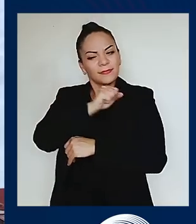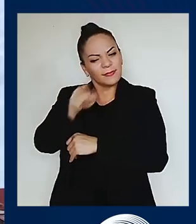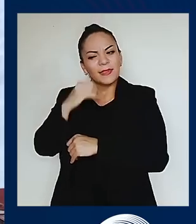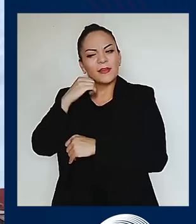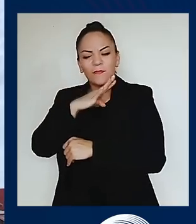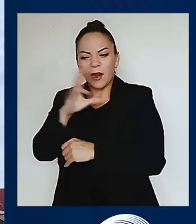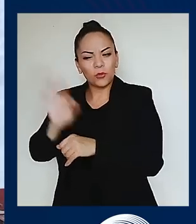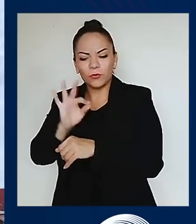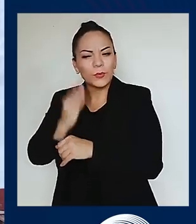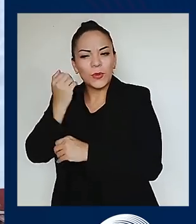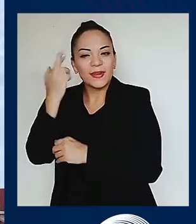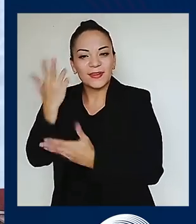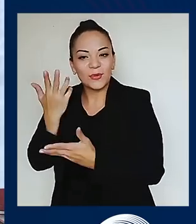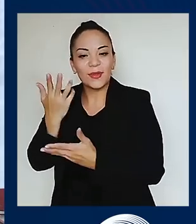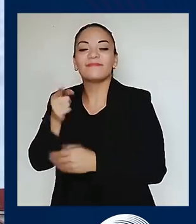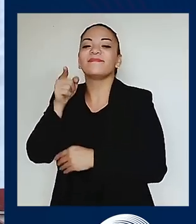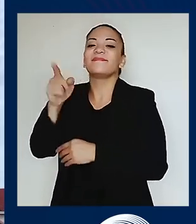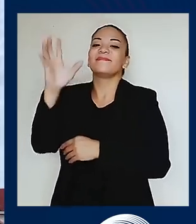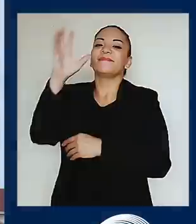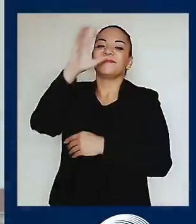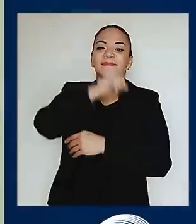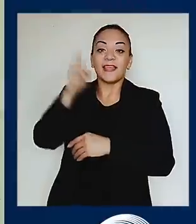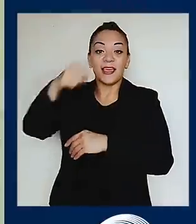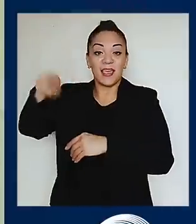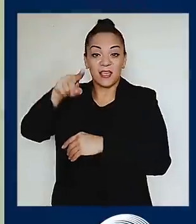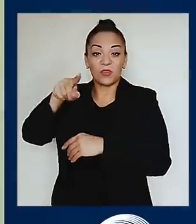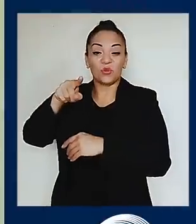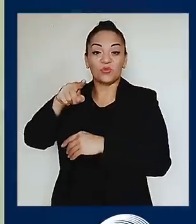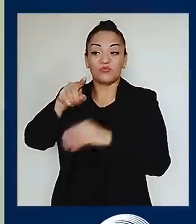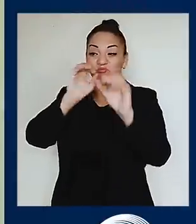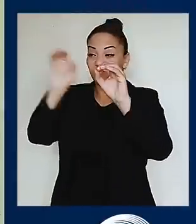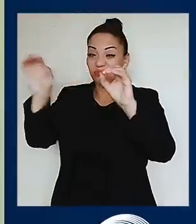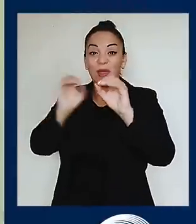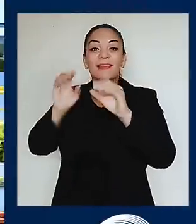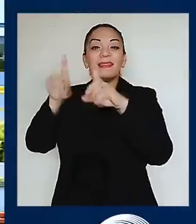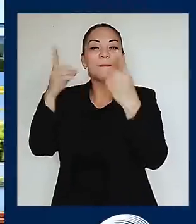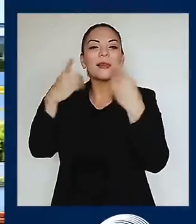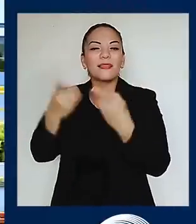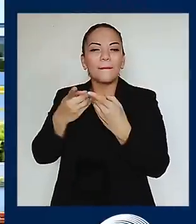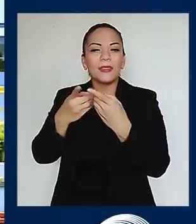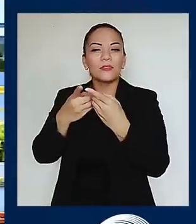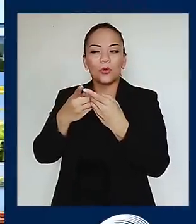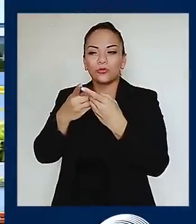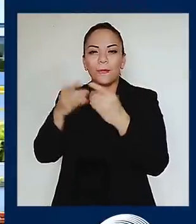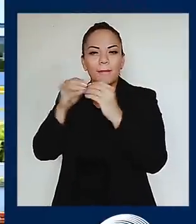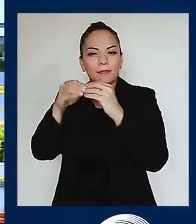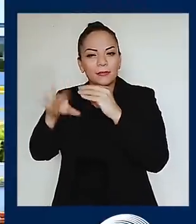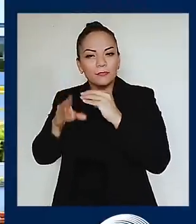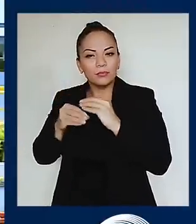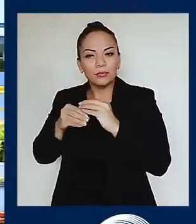Detectamos una estructura ilegal que nos cuesta una fortuna y que además